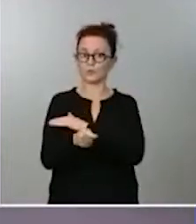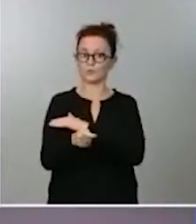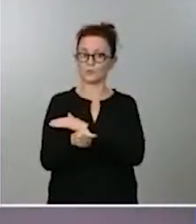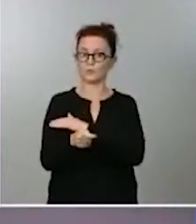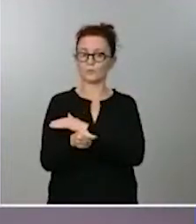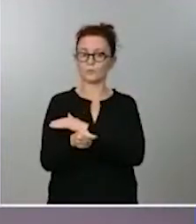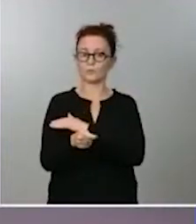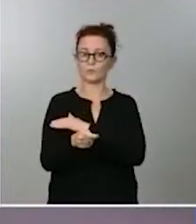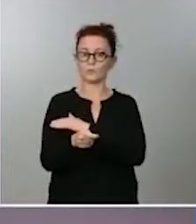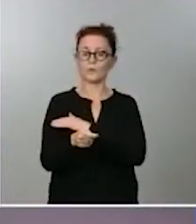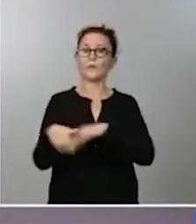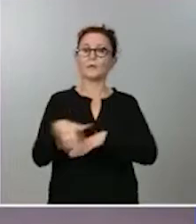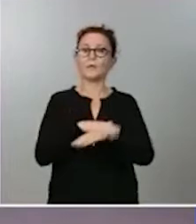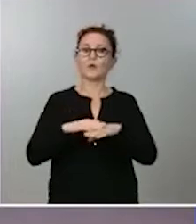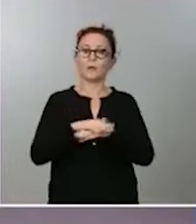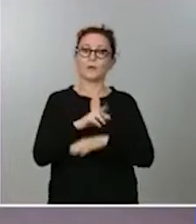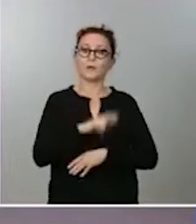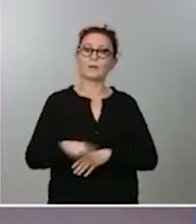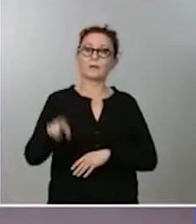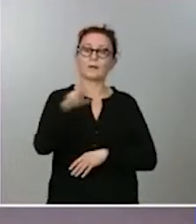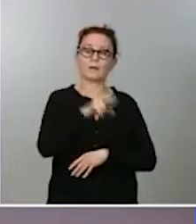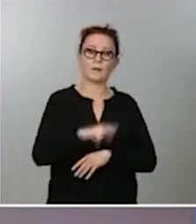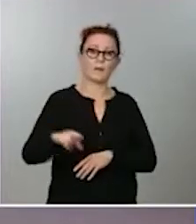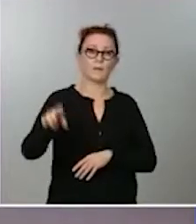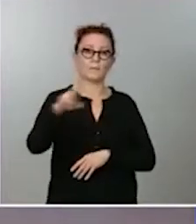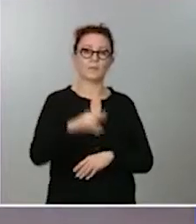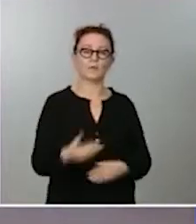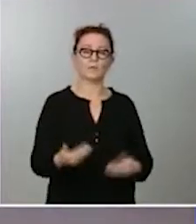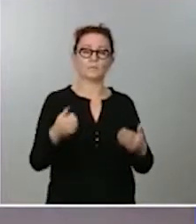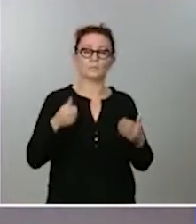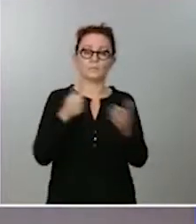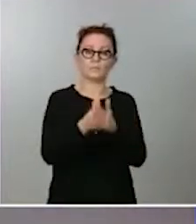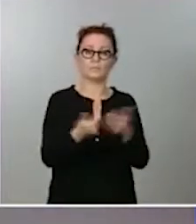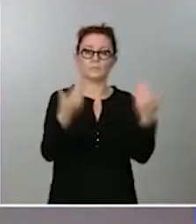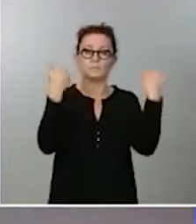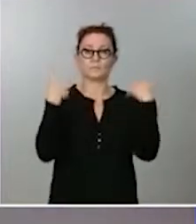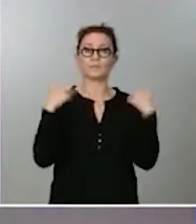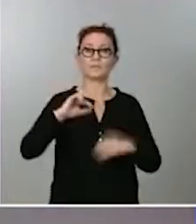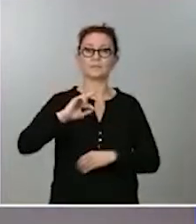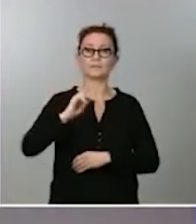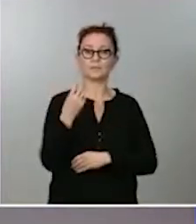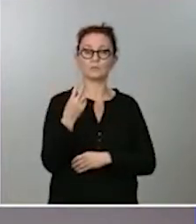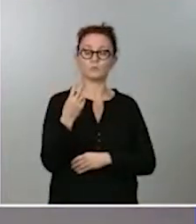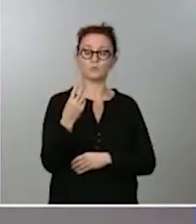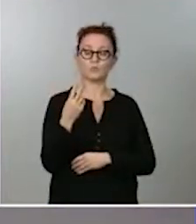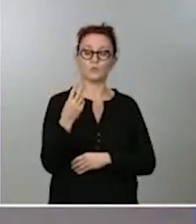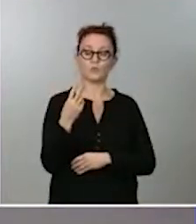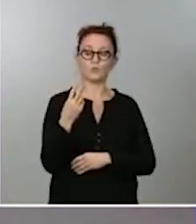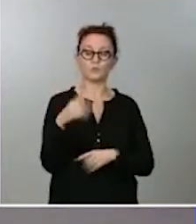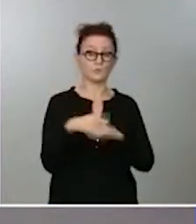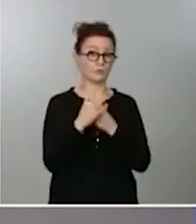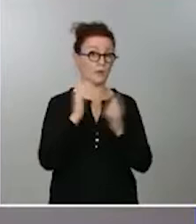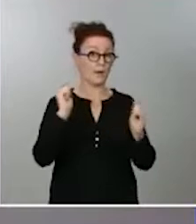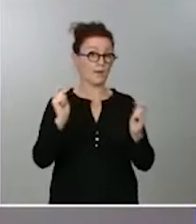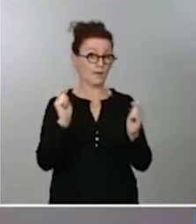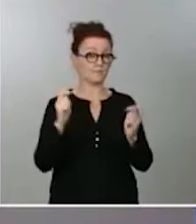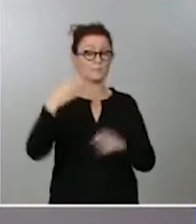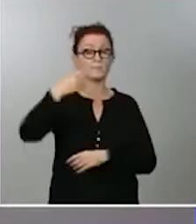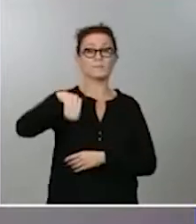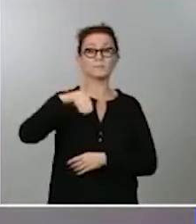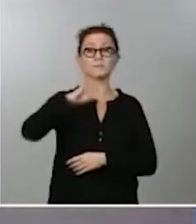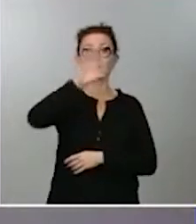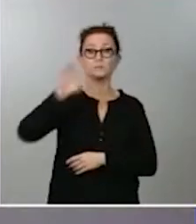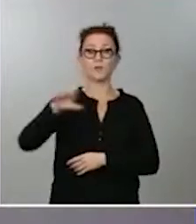repitiendo que como máximos responsables de este segundo estado de alarma, los presidentes autonómicos podían pedir